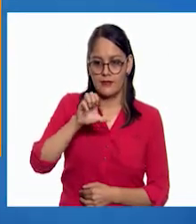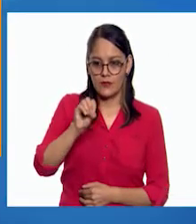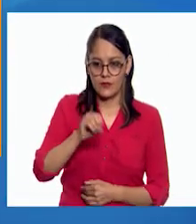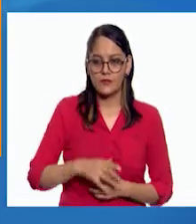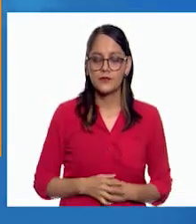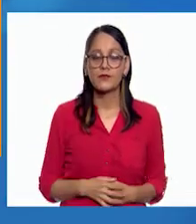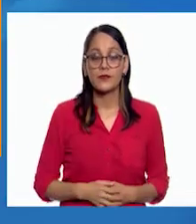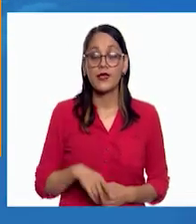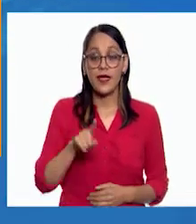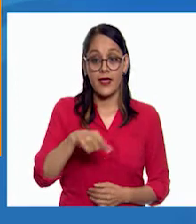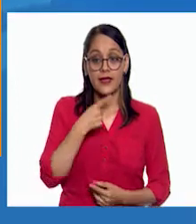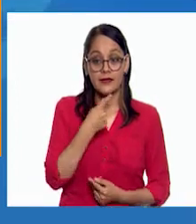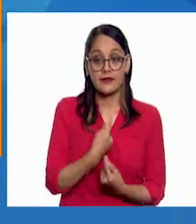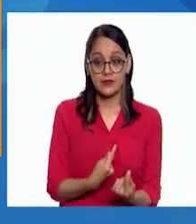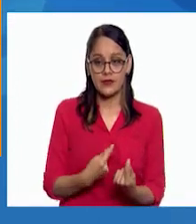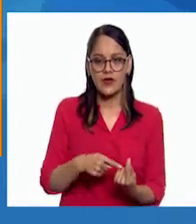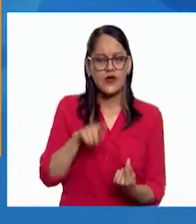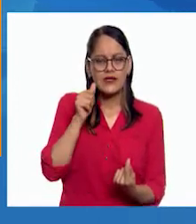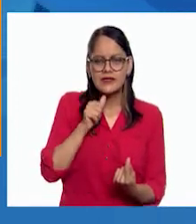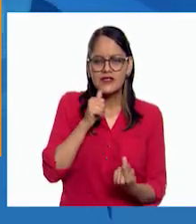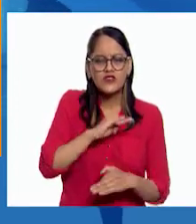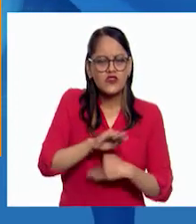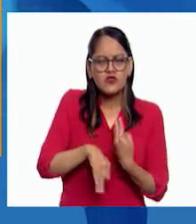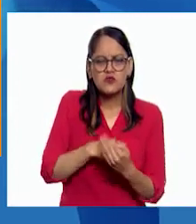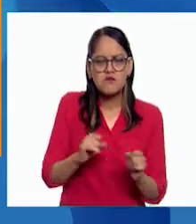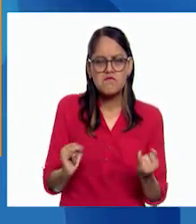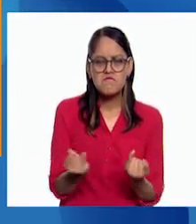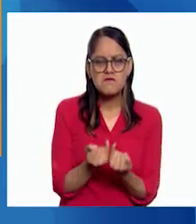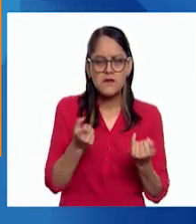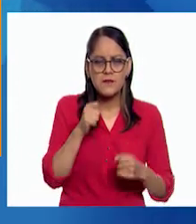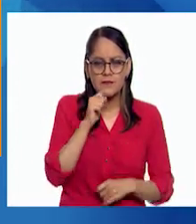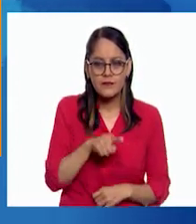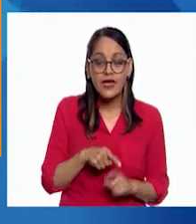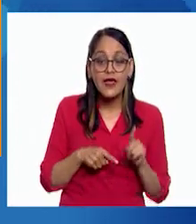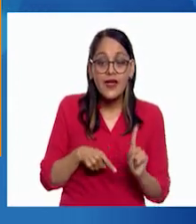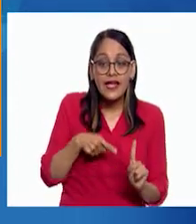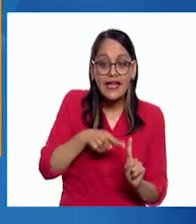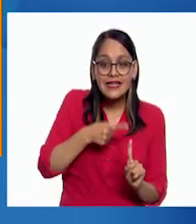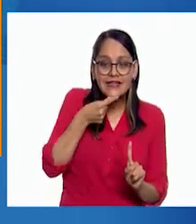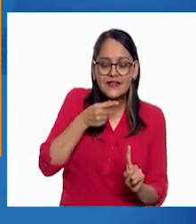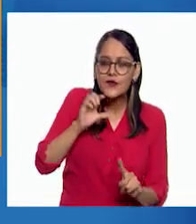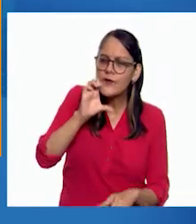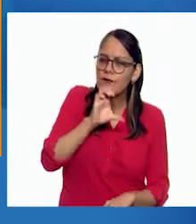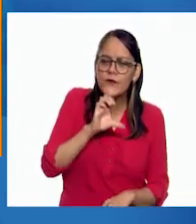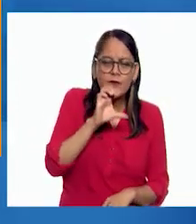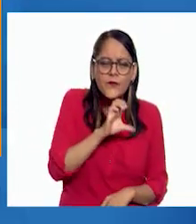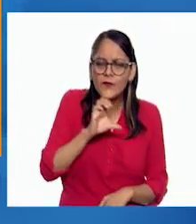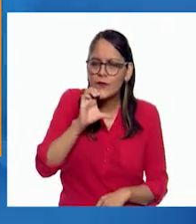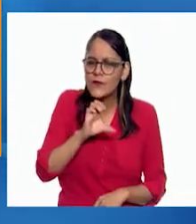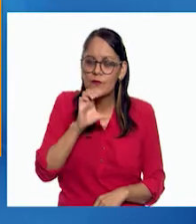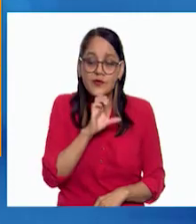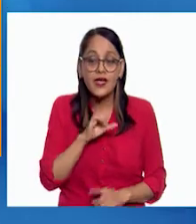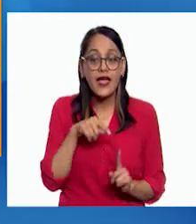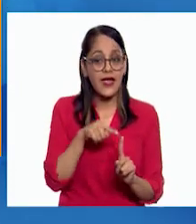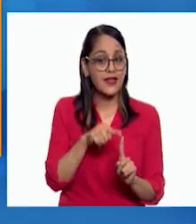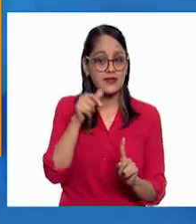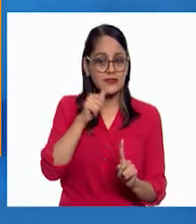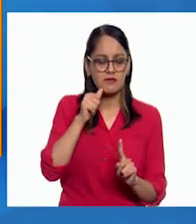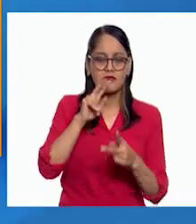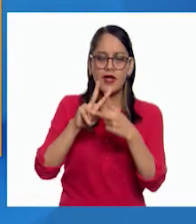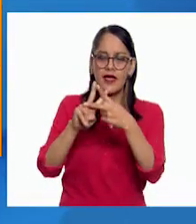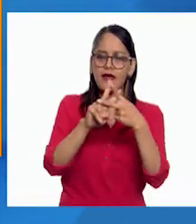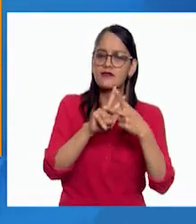Galileo era casi como cualquier otro niño, solo un poco más curioso que los demás y siempre tenía la mente en las